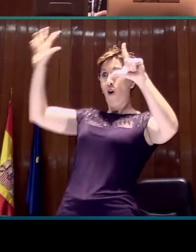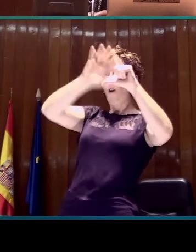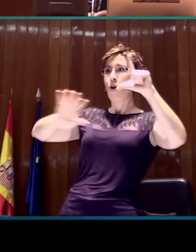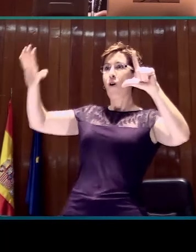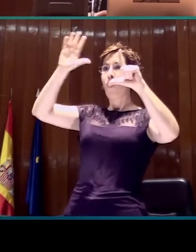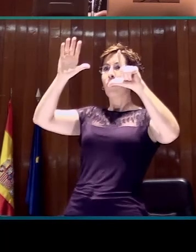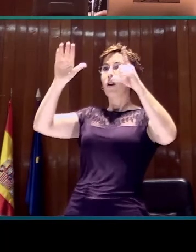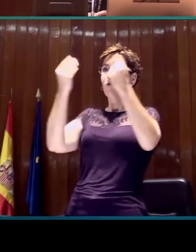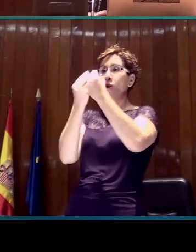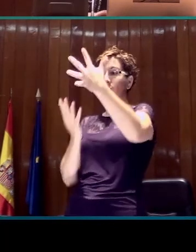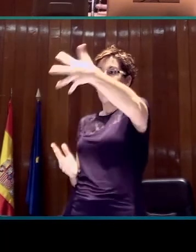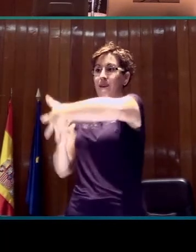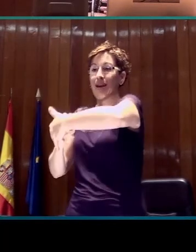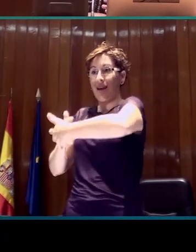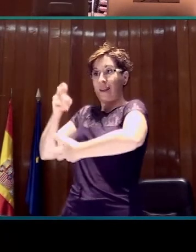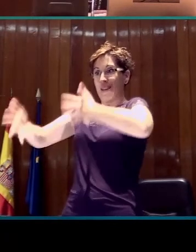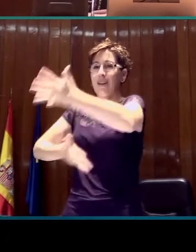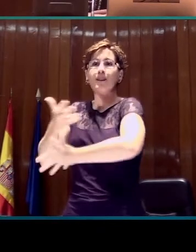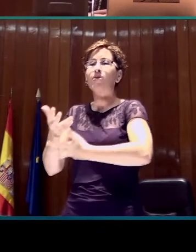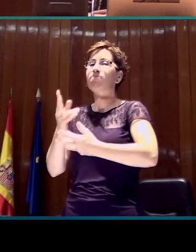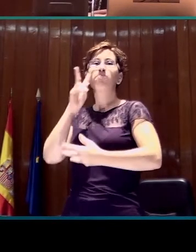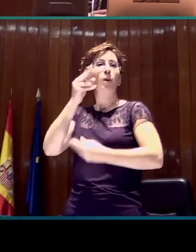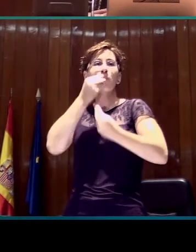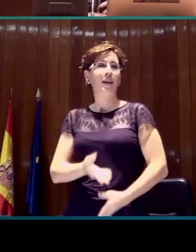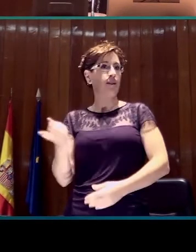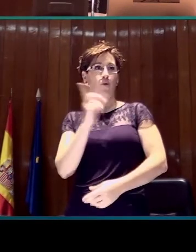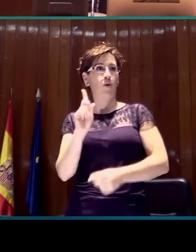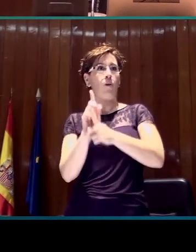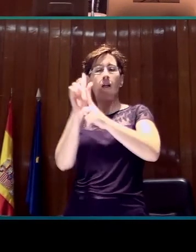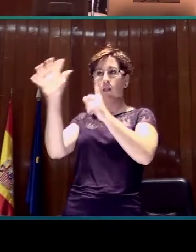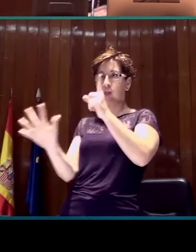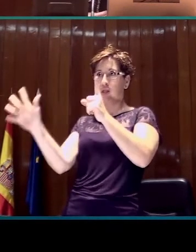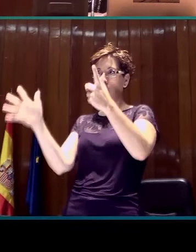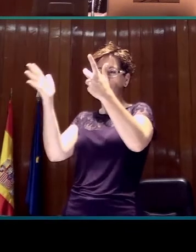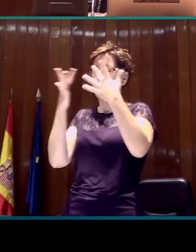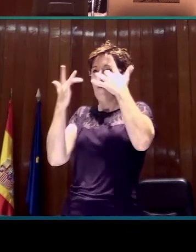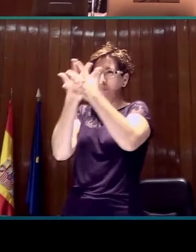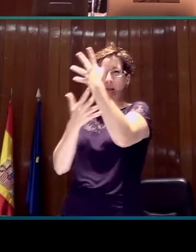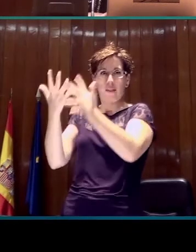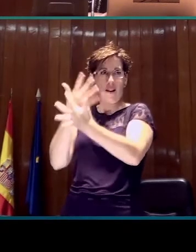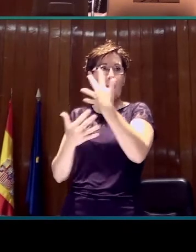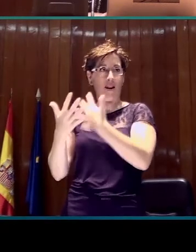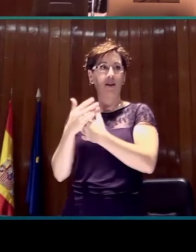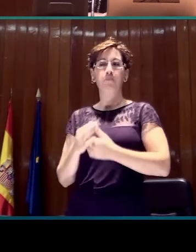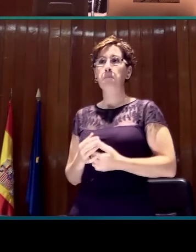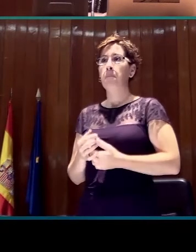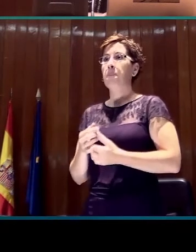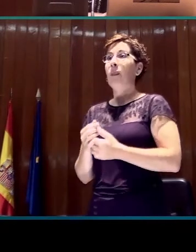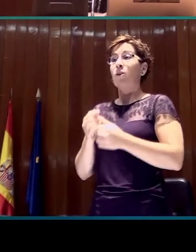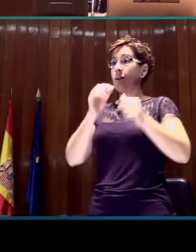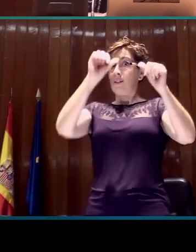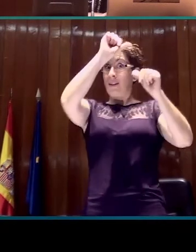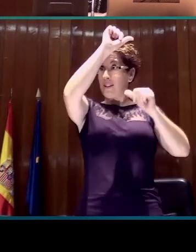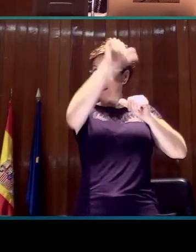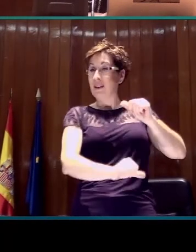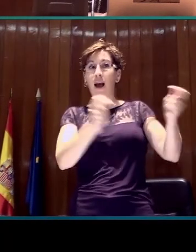visibilidad completa y fácil de la persona que estaba asignando. En relación concreta al spot, lo que nos transmitieron es que,